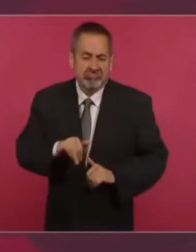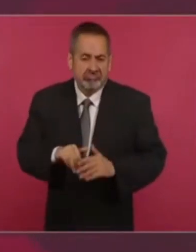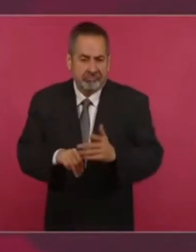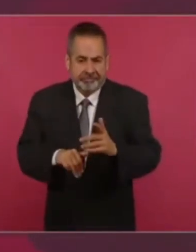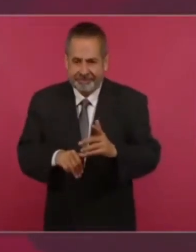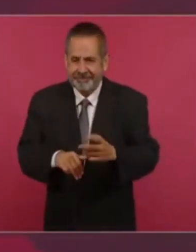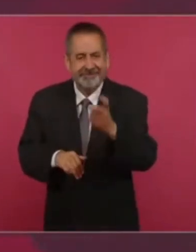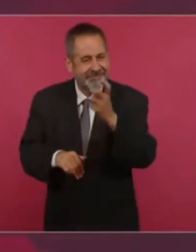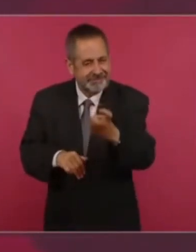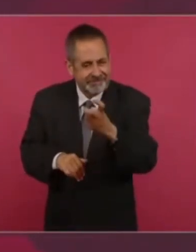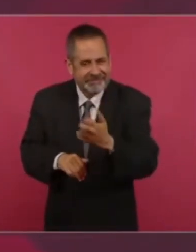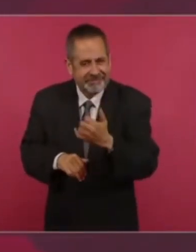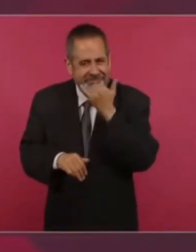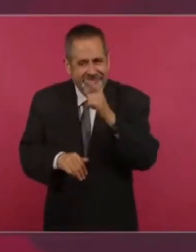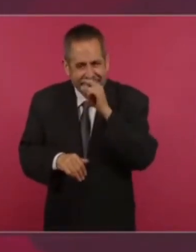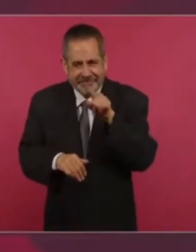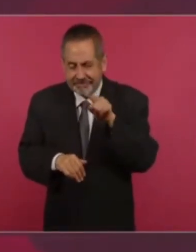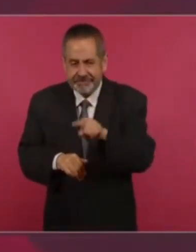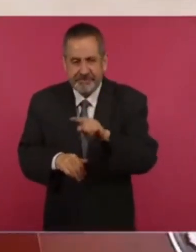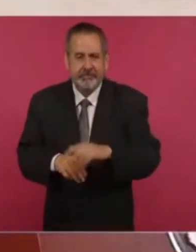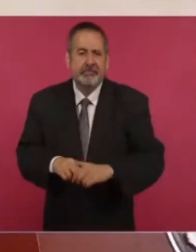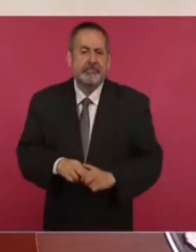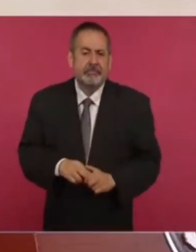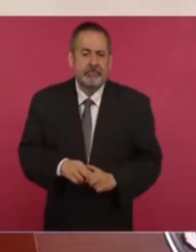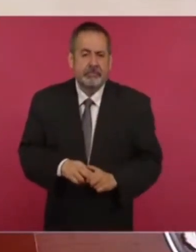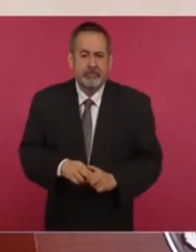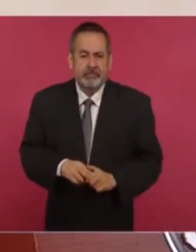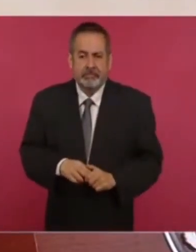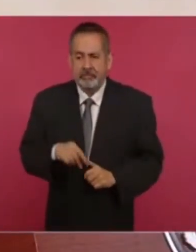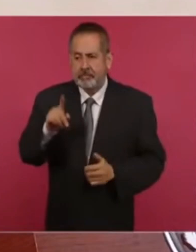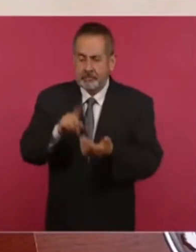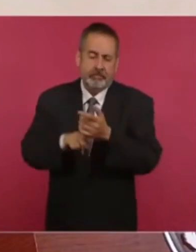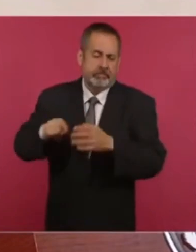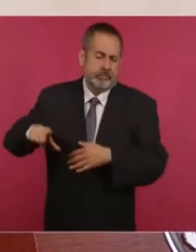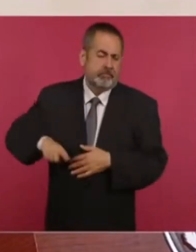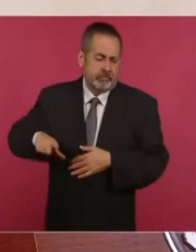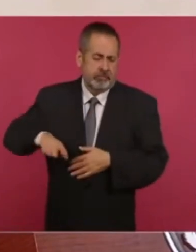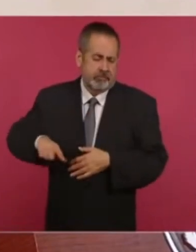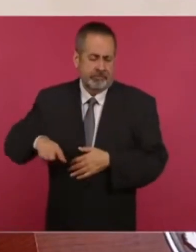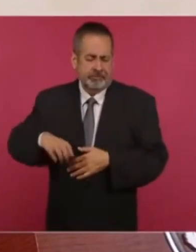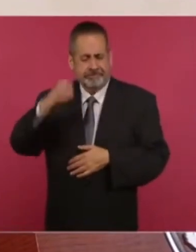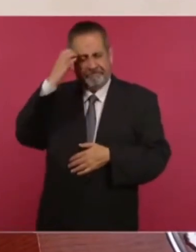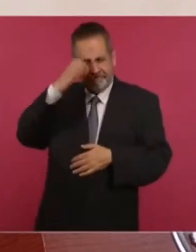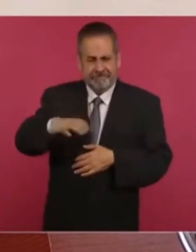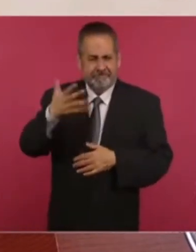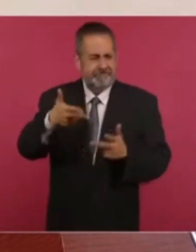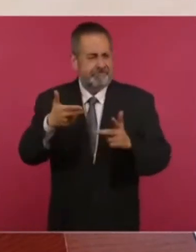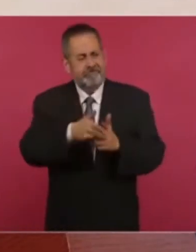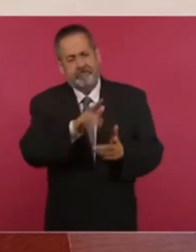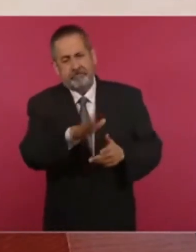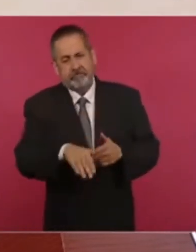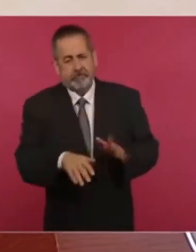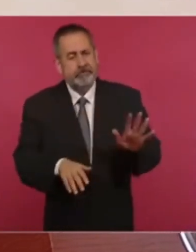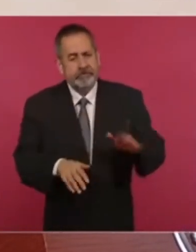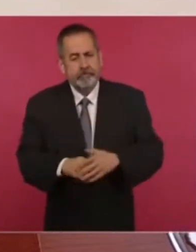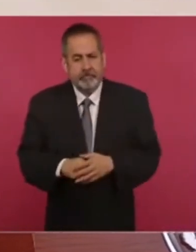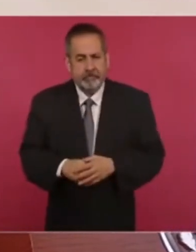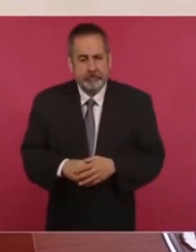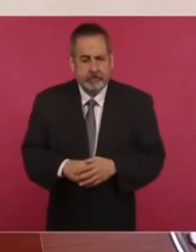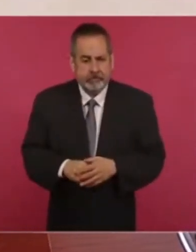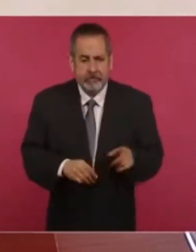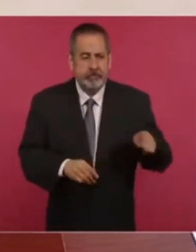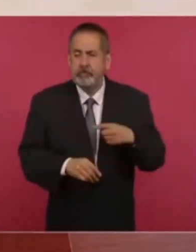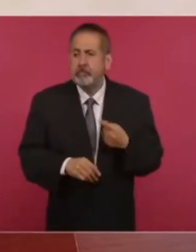se puede hablar de un crimen de Estado, porque en vez de decir estos